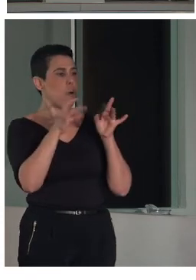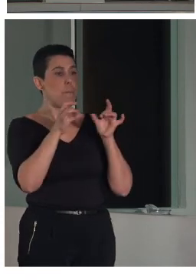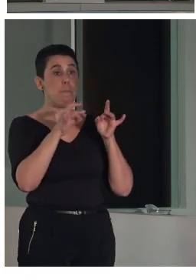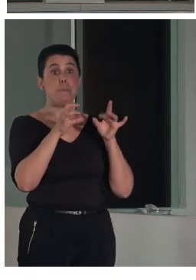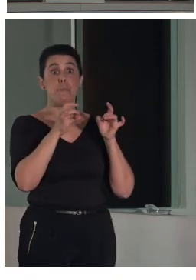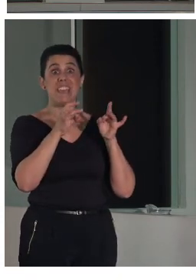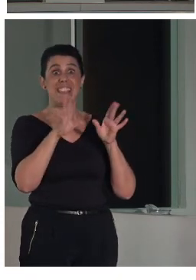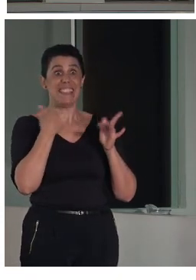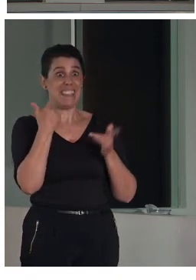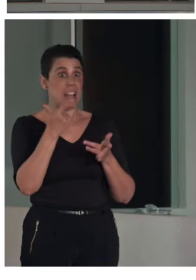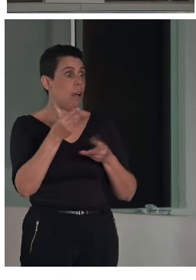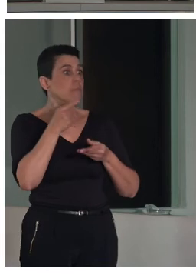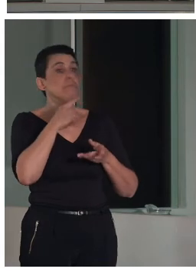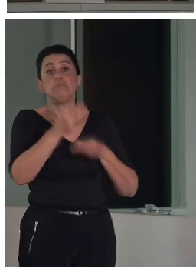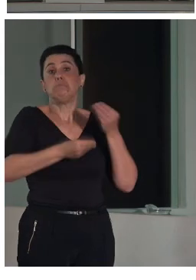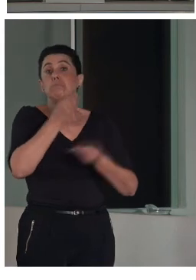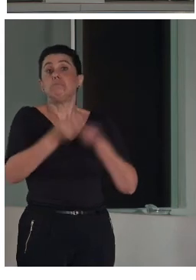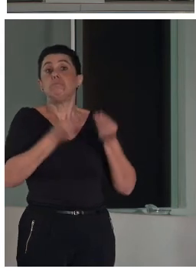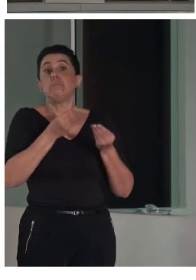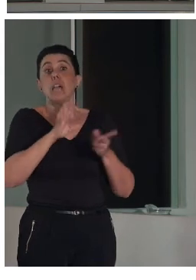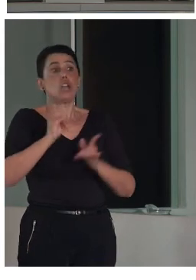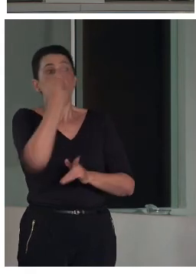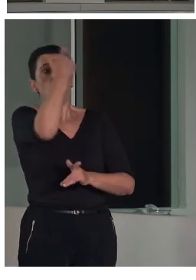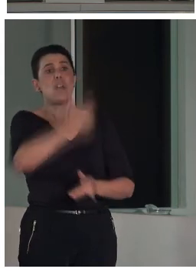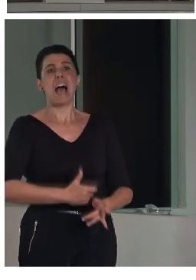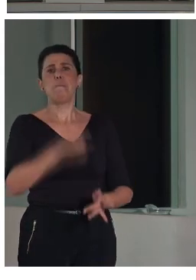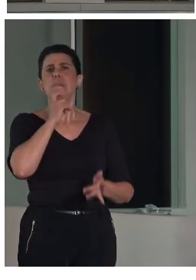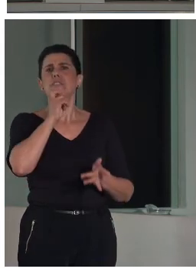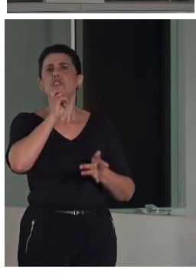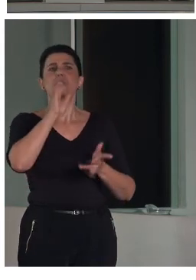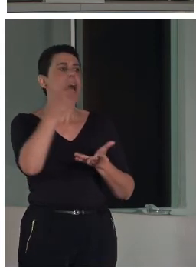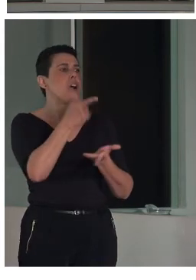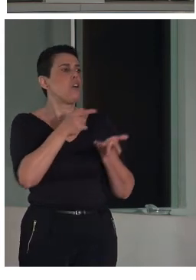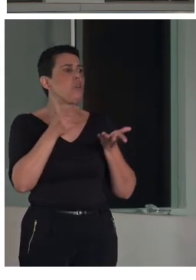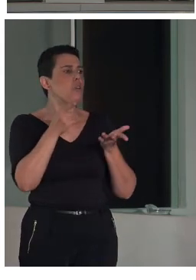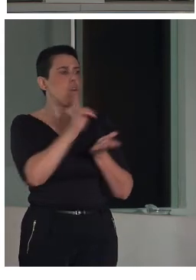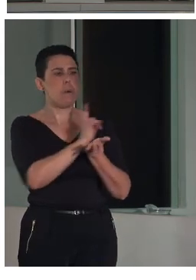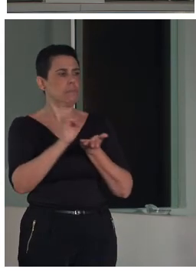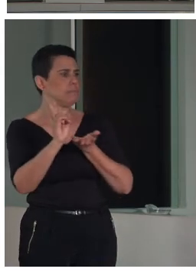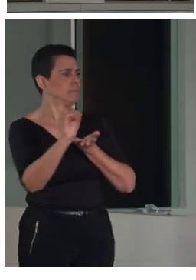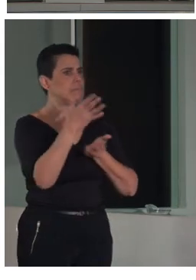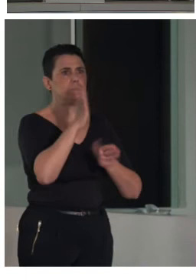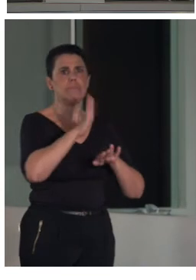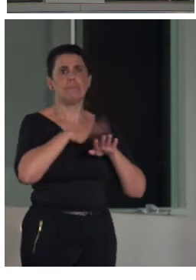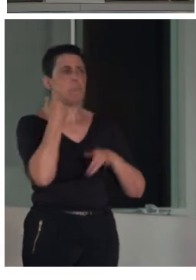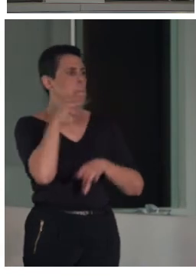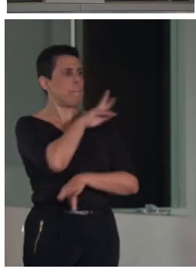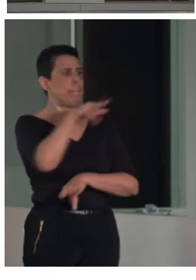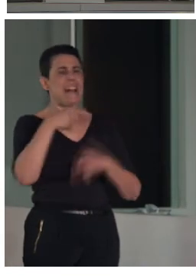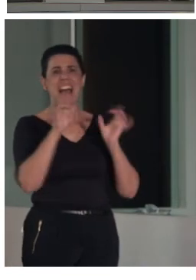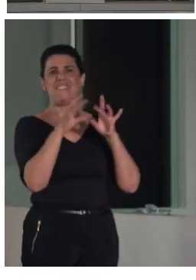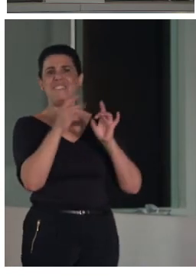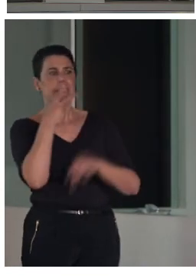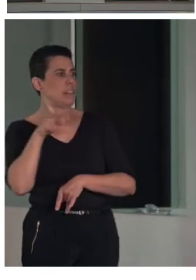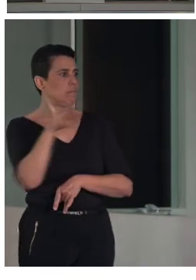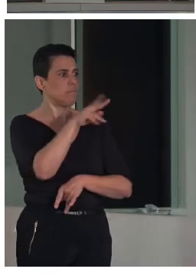he pintado cómo haría una persona el recorrido para ver todas las vitrinas de la sala 10 claro en ese